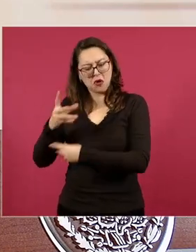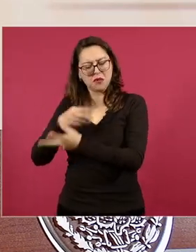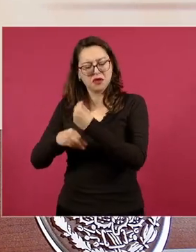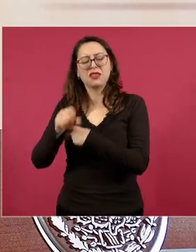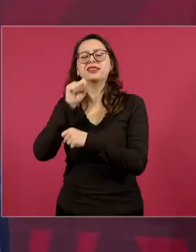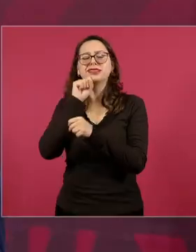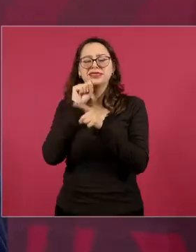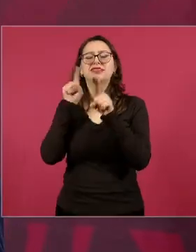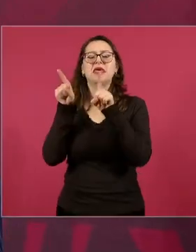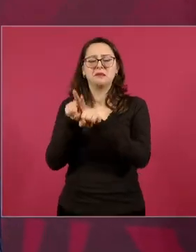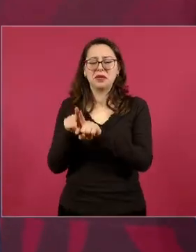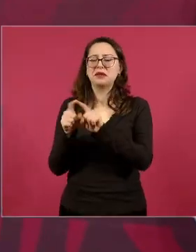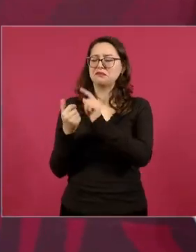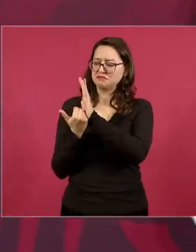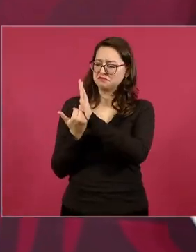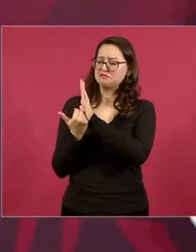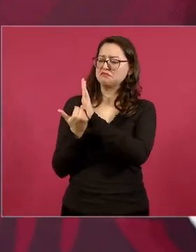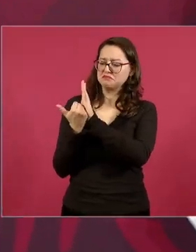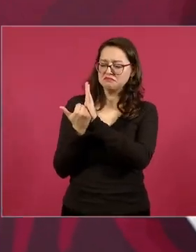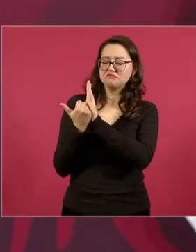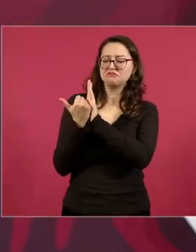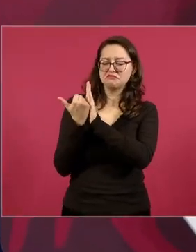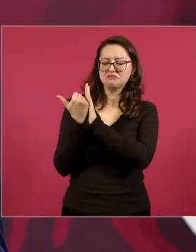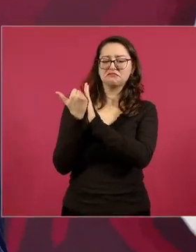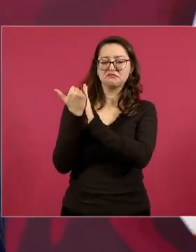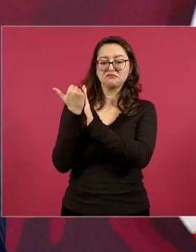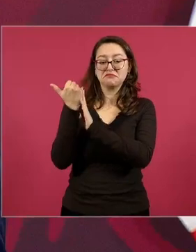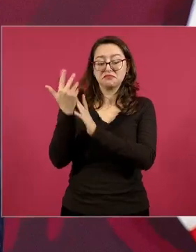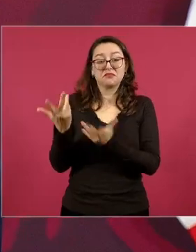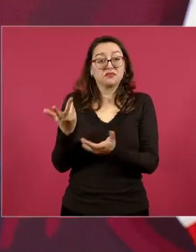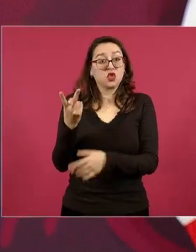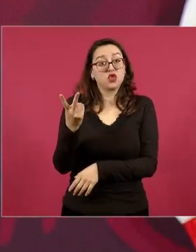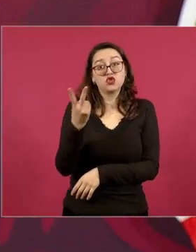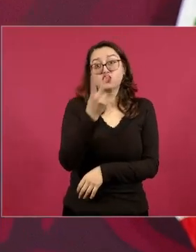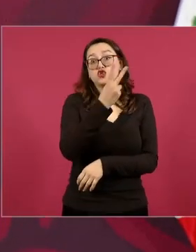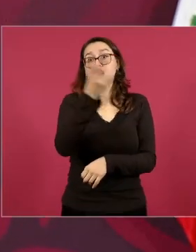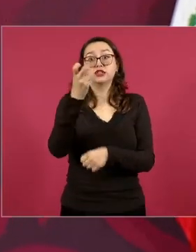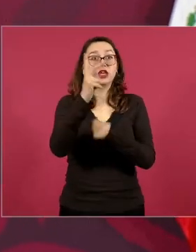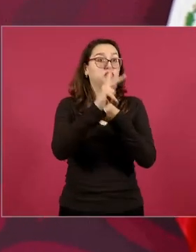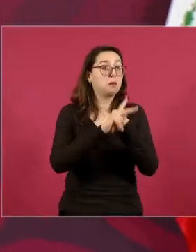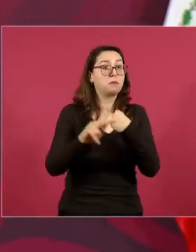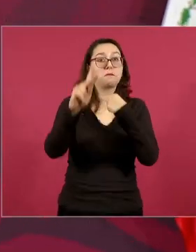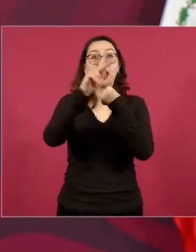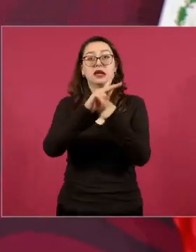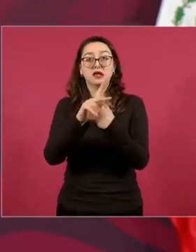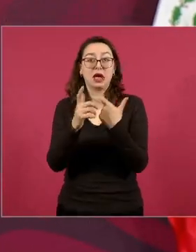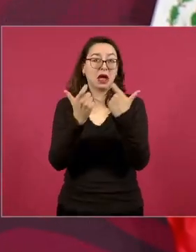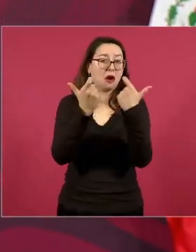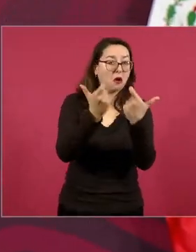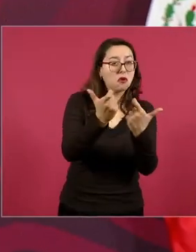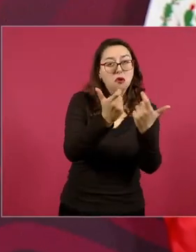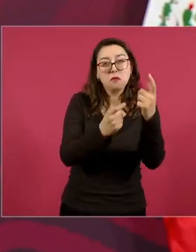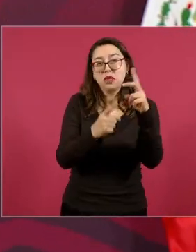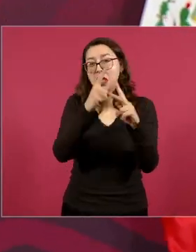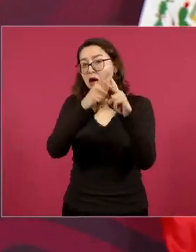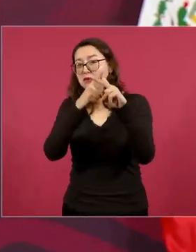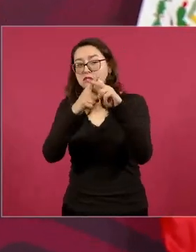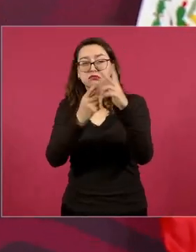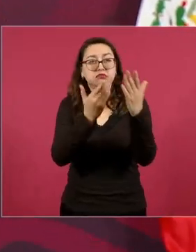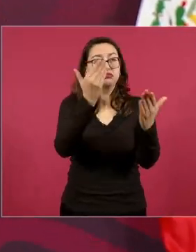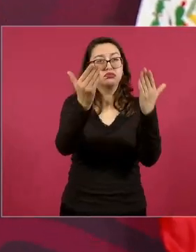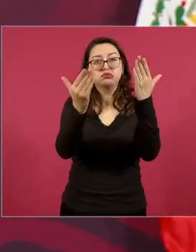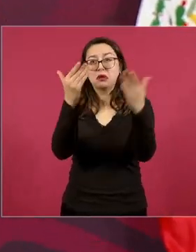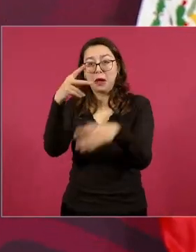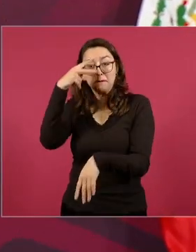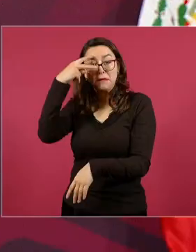11 de 200 y vamos hacia adelante pero